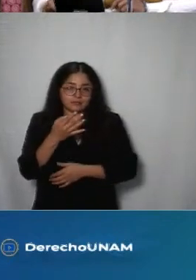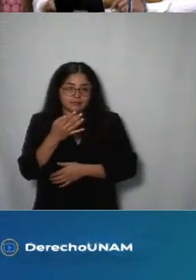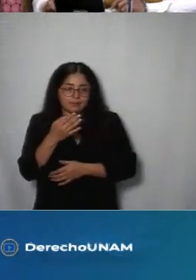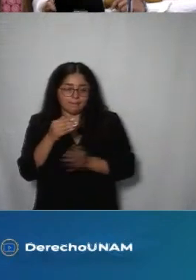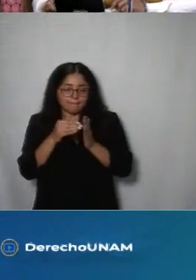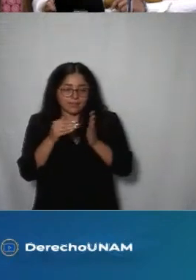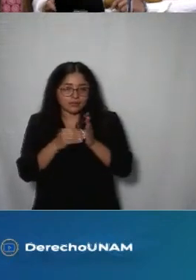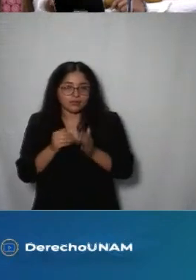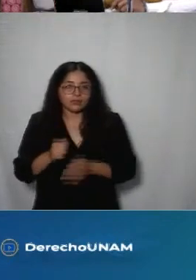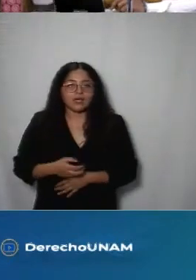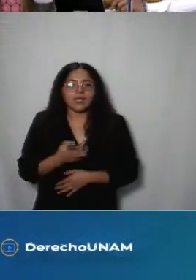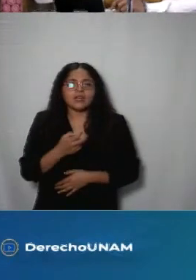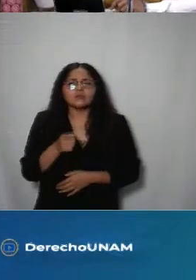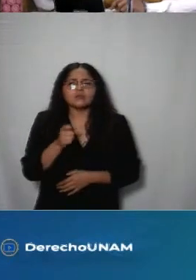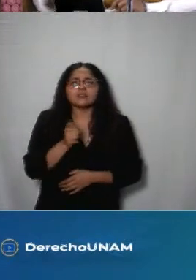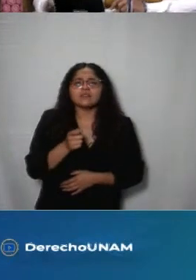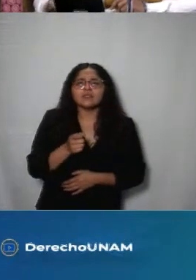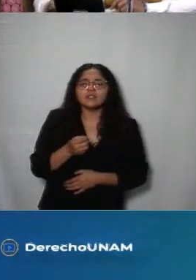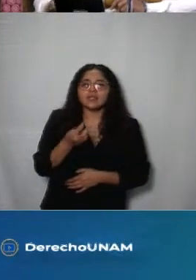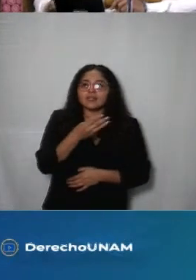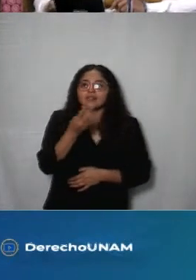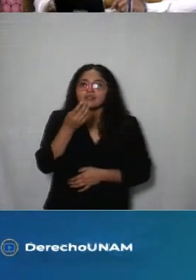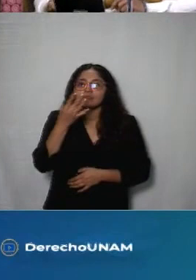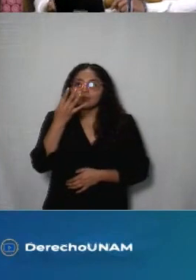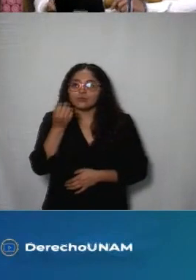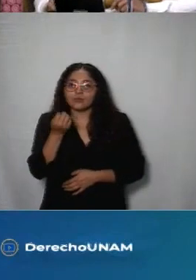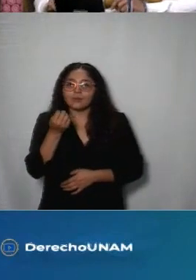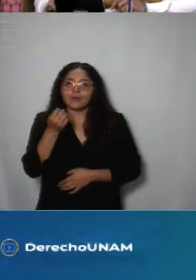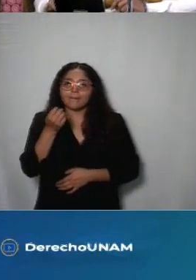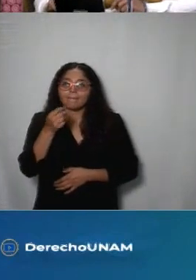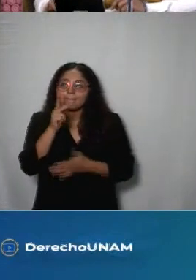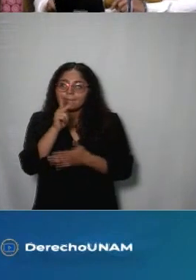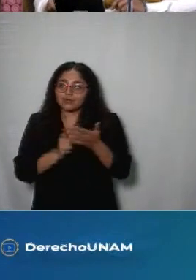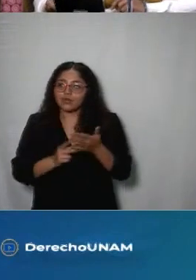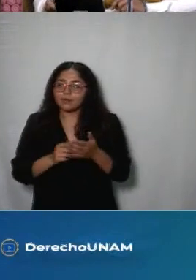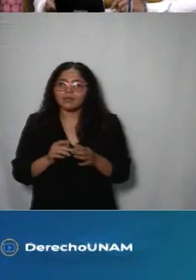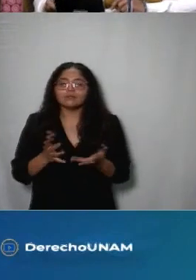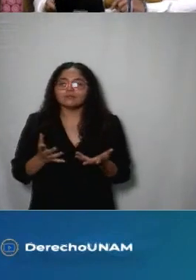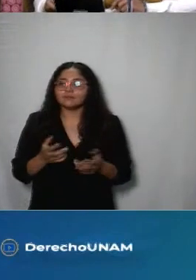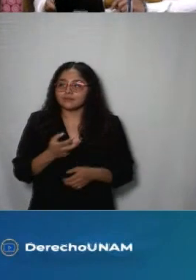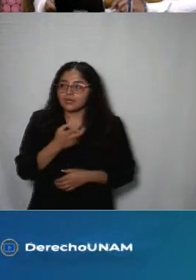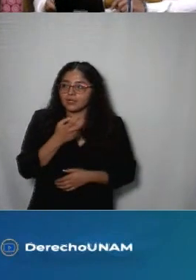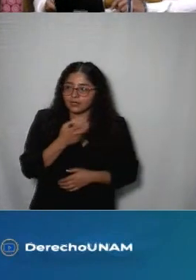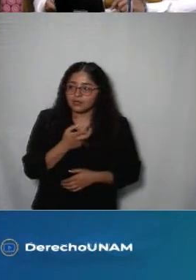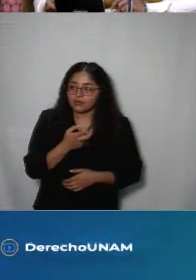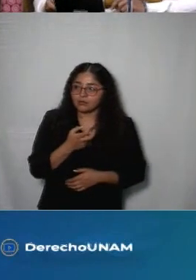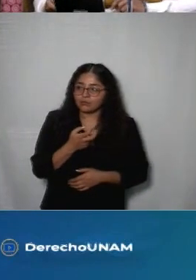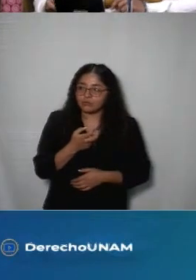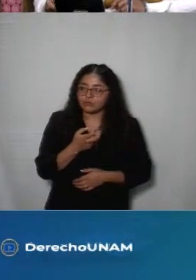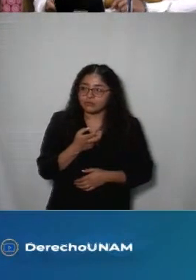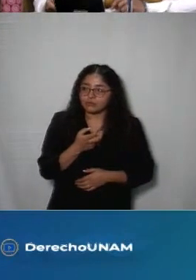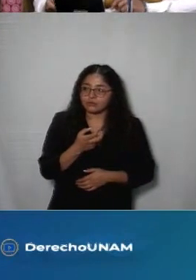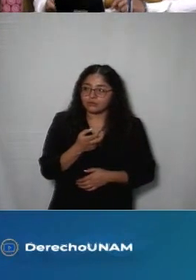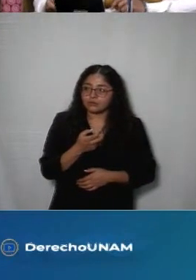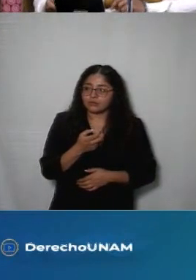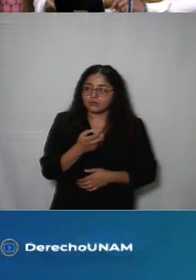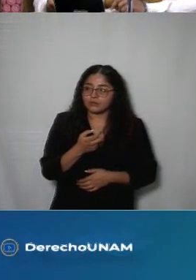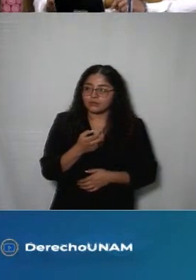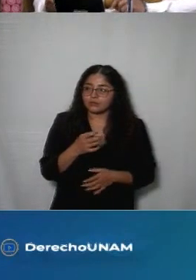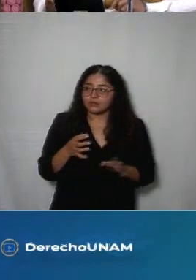es prácticamente bueno que abarcan estos 309 programas de los cuales incluso